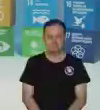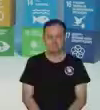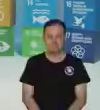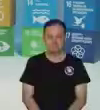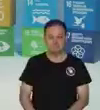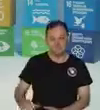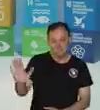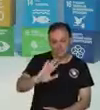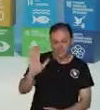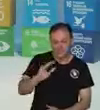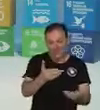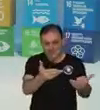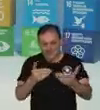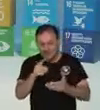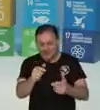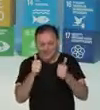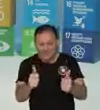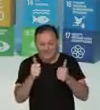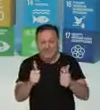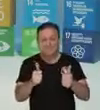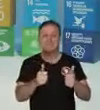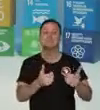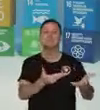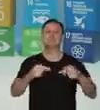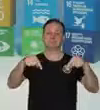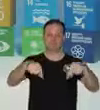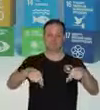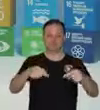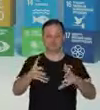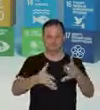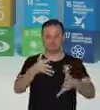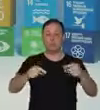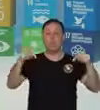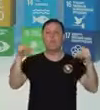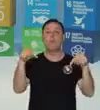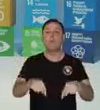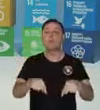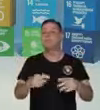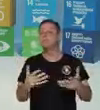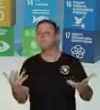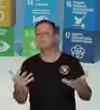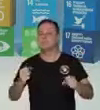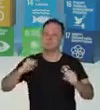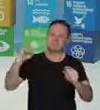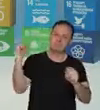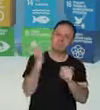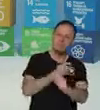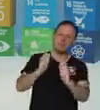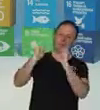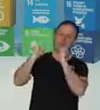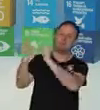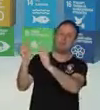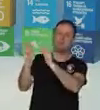Hola, bienvenidos. ¿Cómo están ustedes? Tengo el agrado de acompañarles hoy en esta gran ceremonia de entrega de